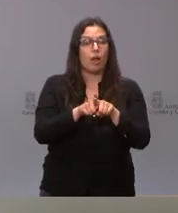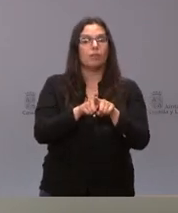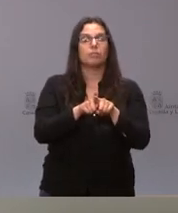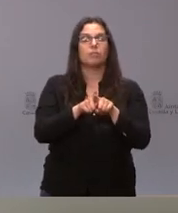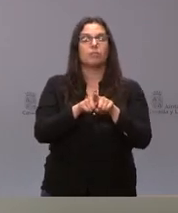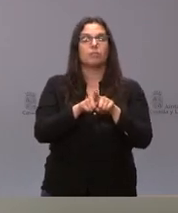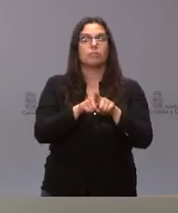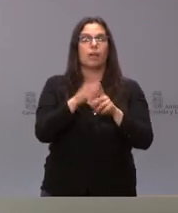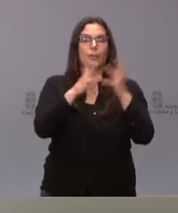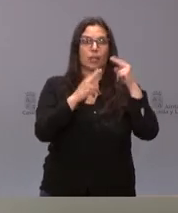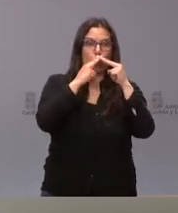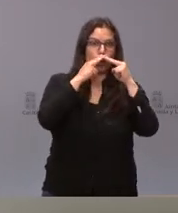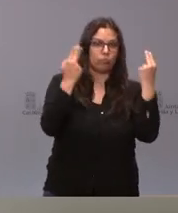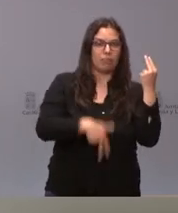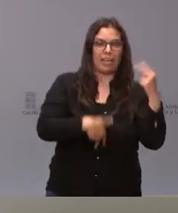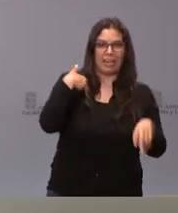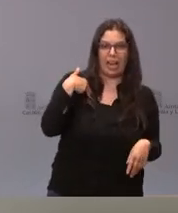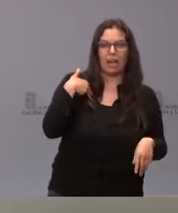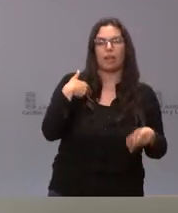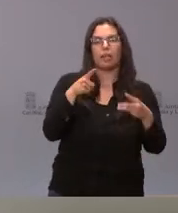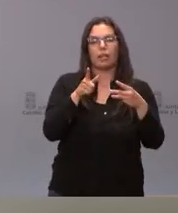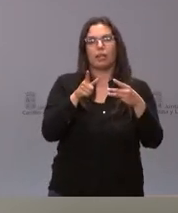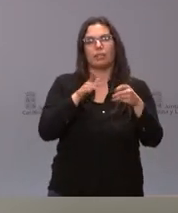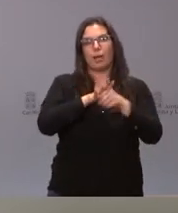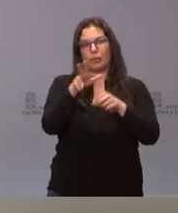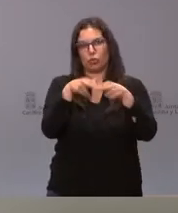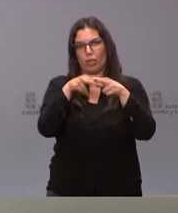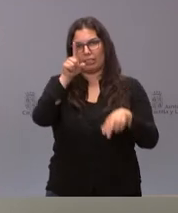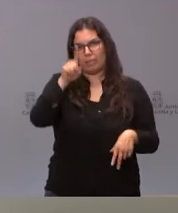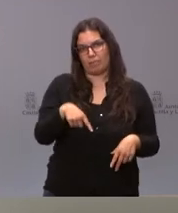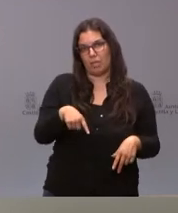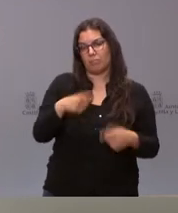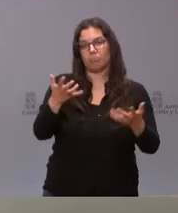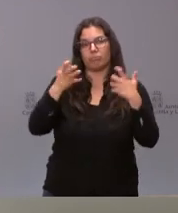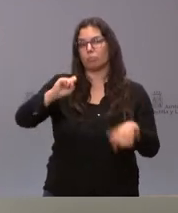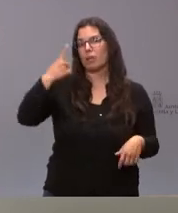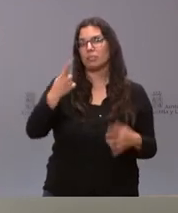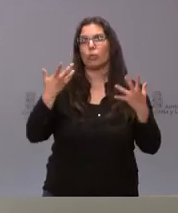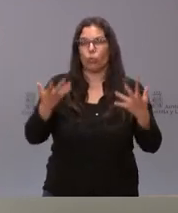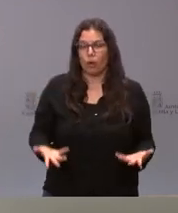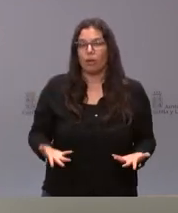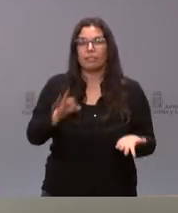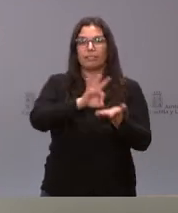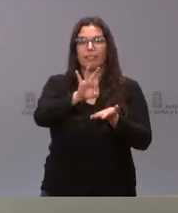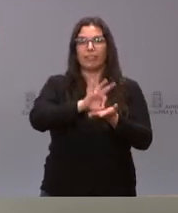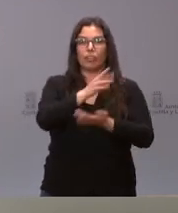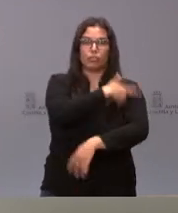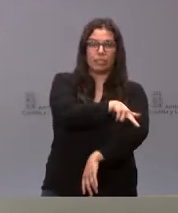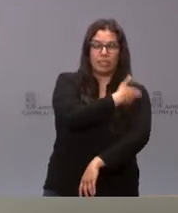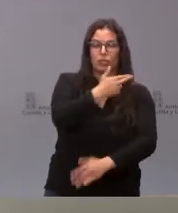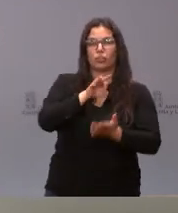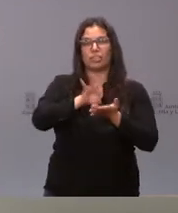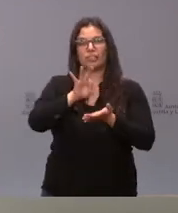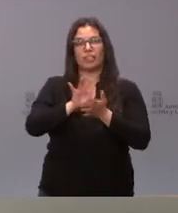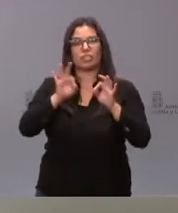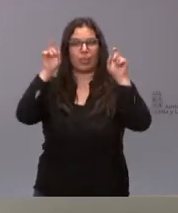Administración General y dentro de la Administración General también en el ámbito social, pues los principales beneficiarios son el servicio sanitario y el